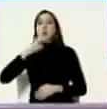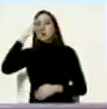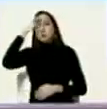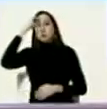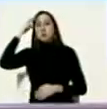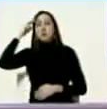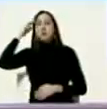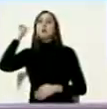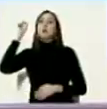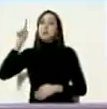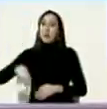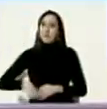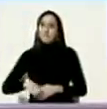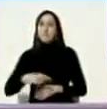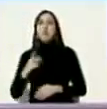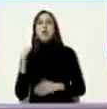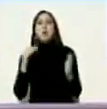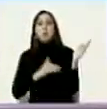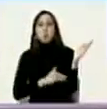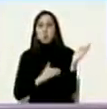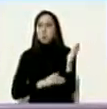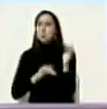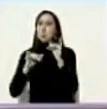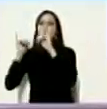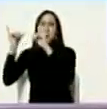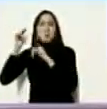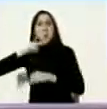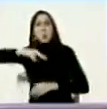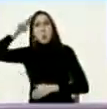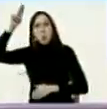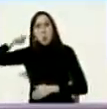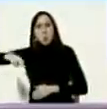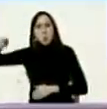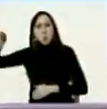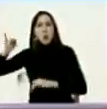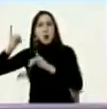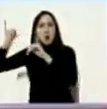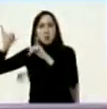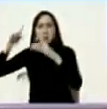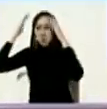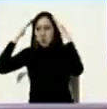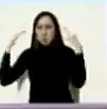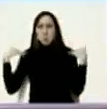fueron a un convento en Noruega estuvieron en un convento varios días